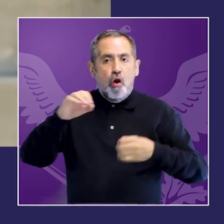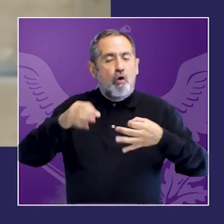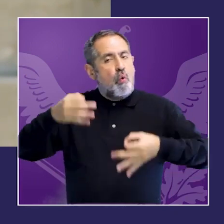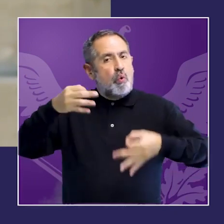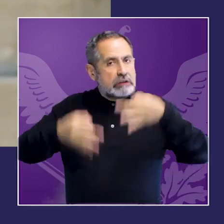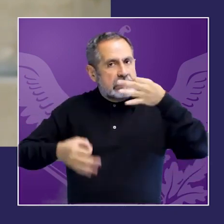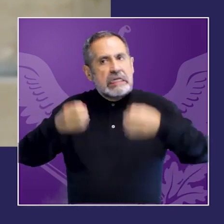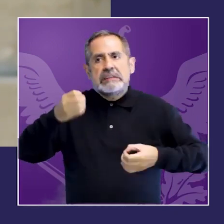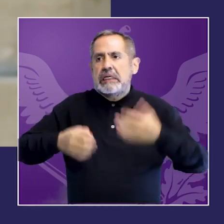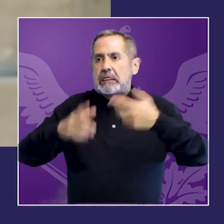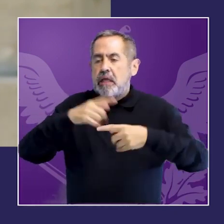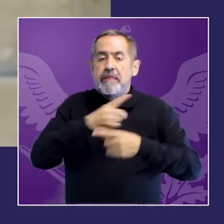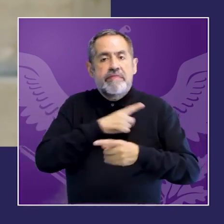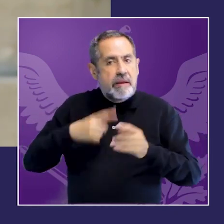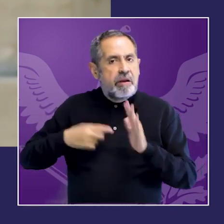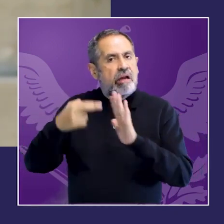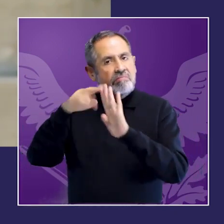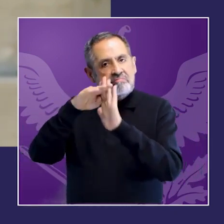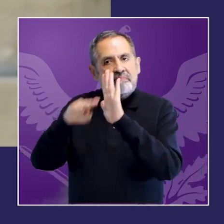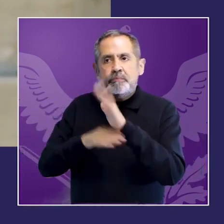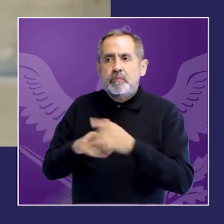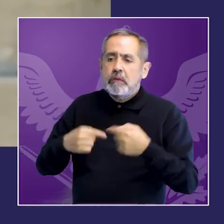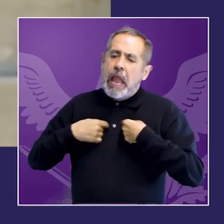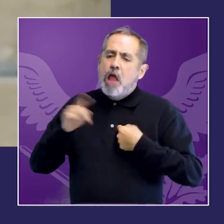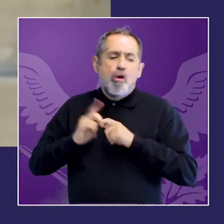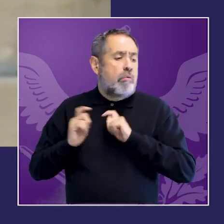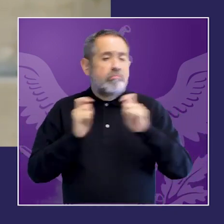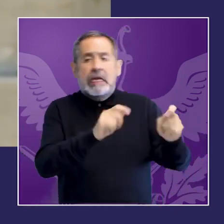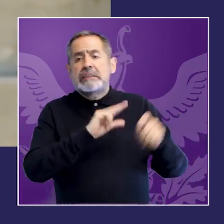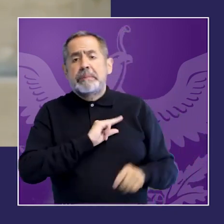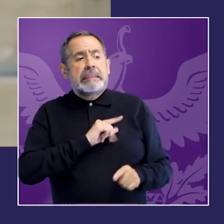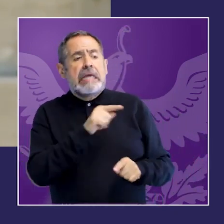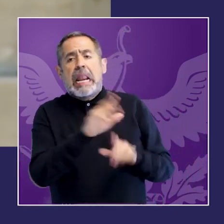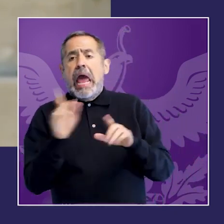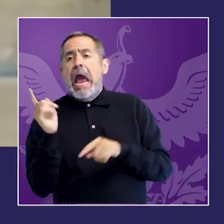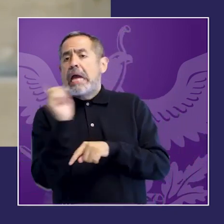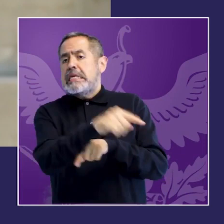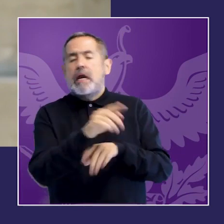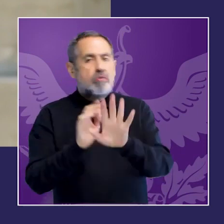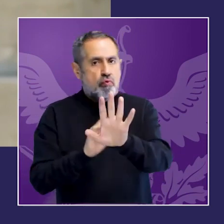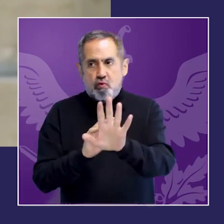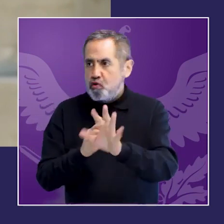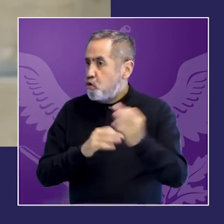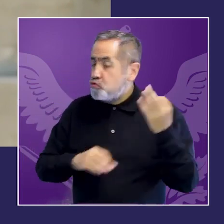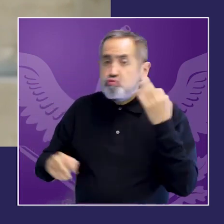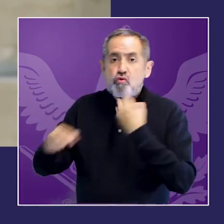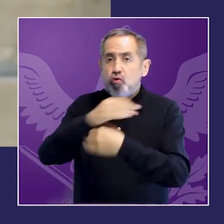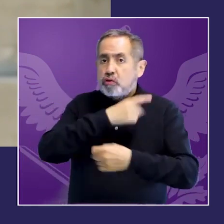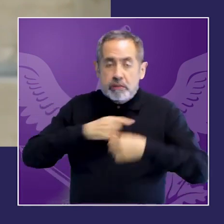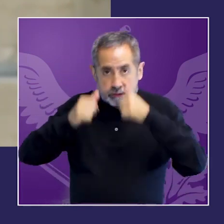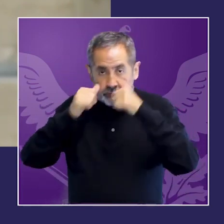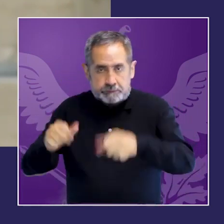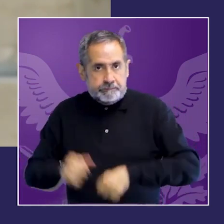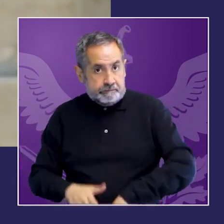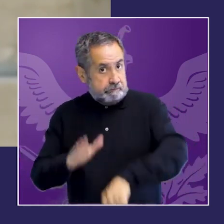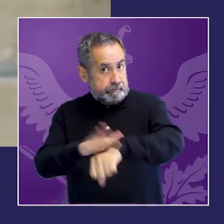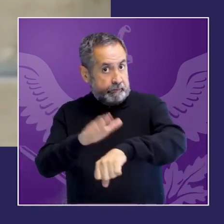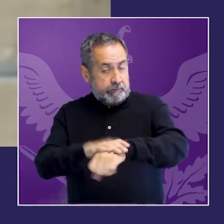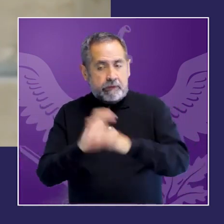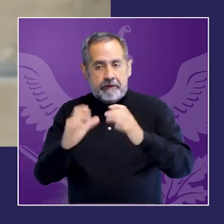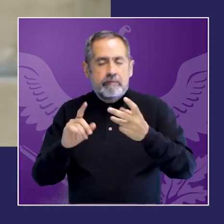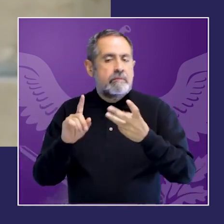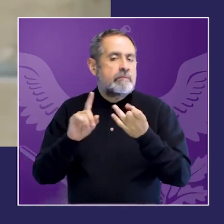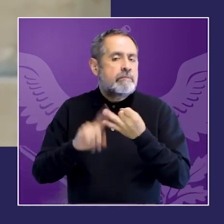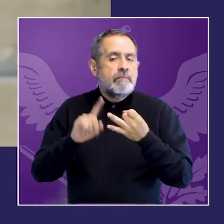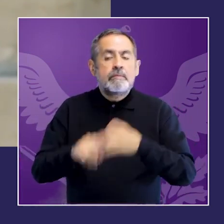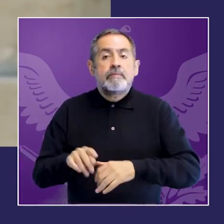una perspectiva de género interseccional también es central el caso que analizamos de Bogotá también es un ejemplo en ese sentido pero noten